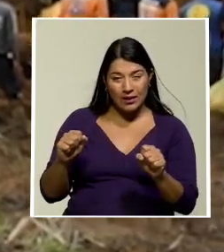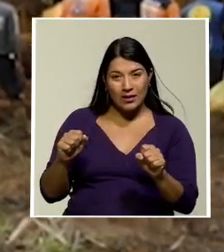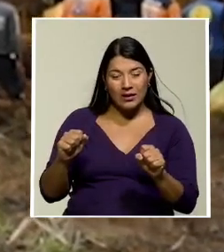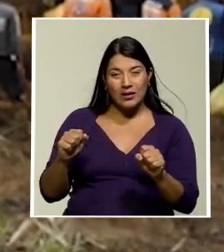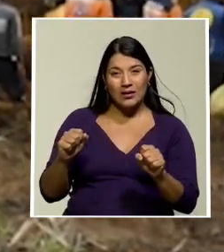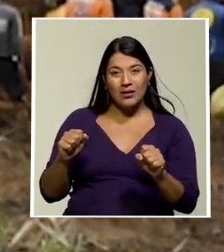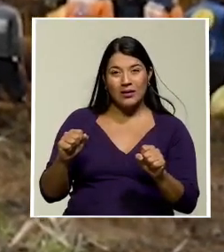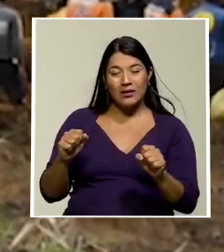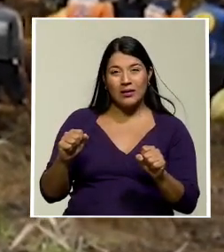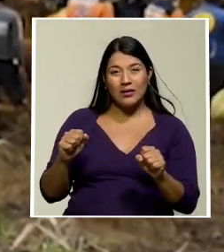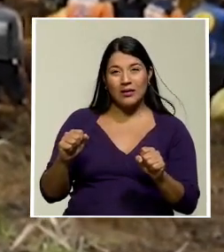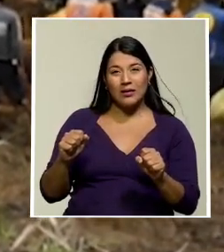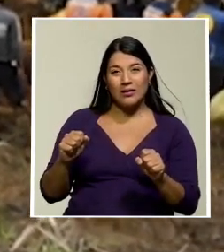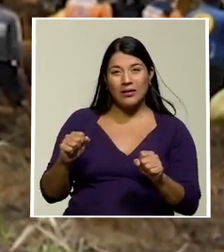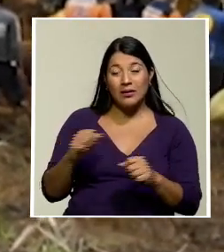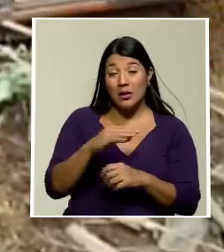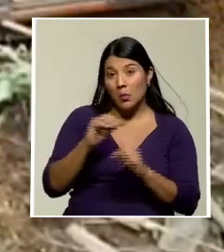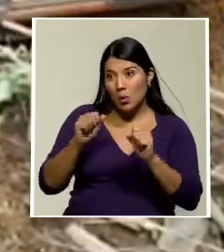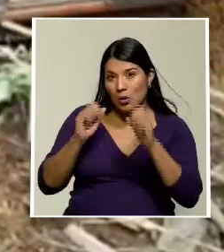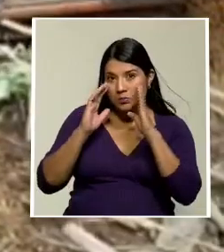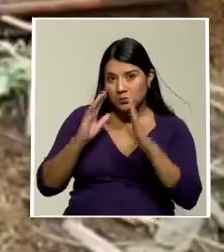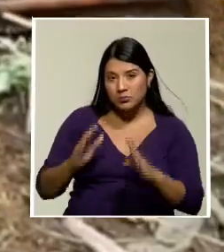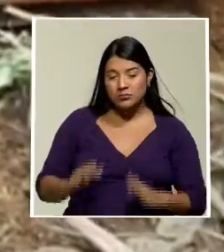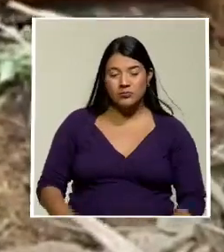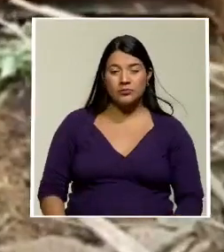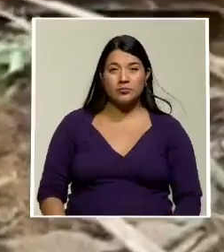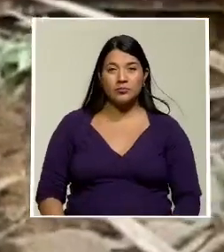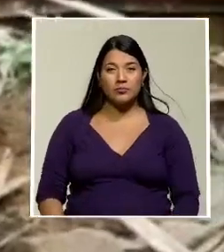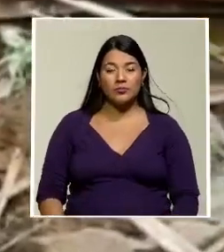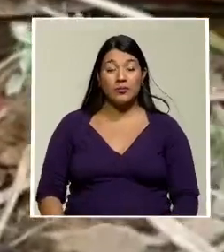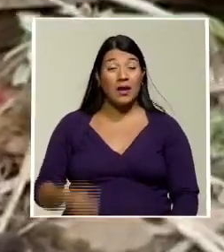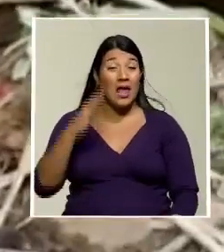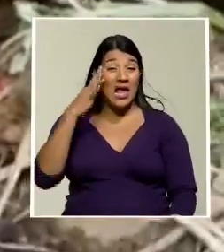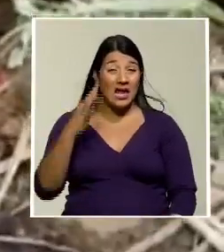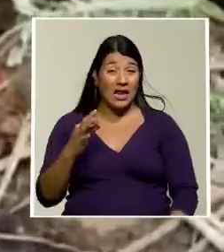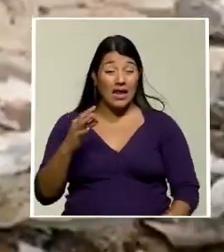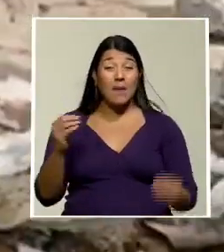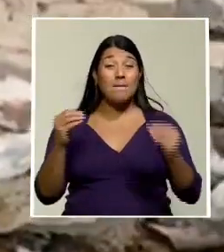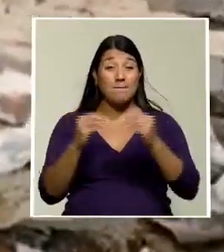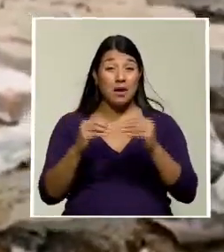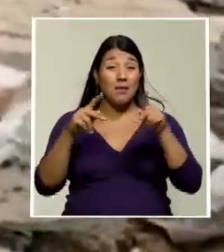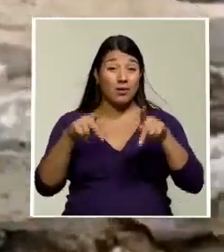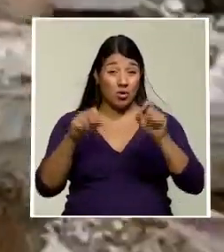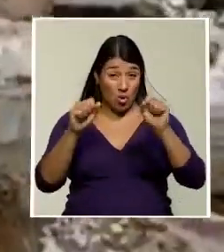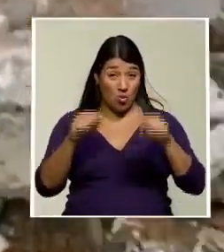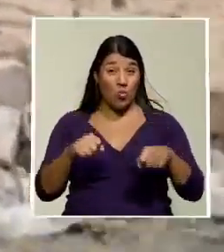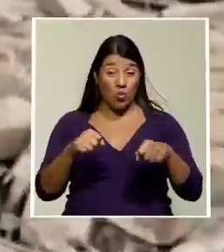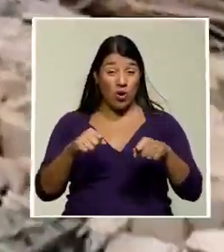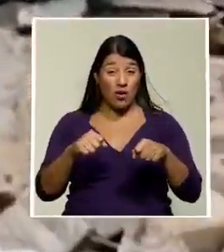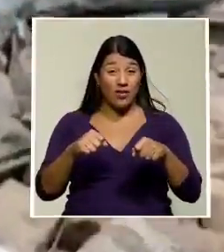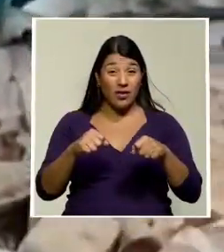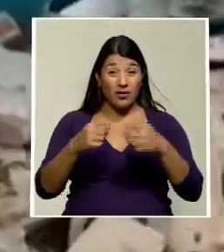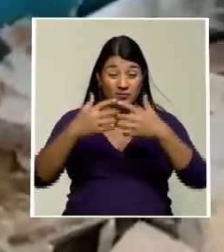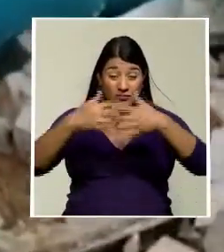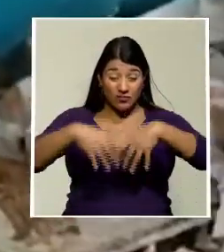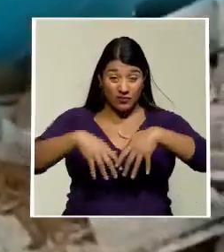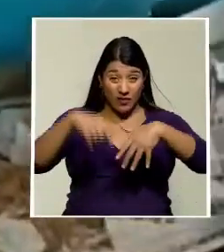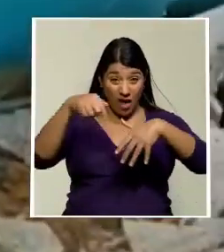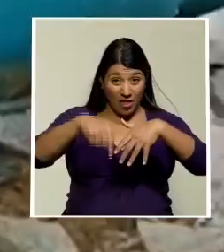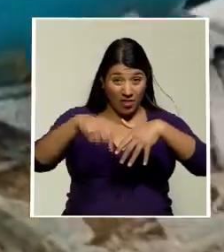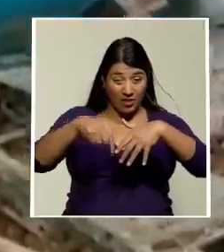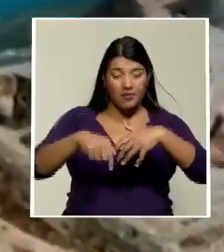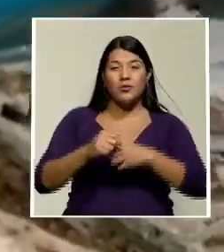de la sacada de los cuerpos como tal se cree que más personas podrían estar atrapadas en el interior del edificio